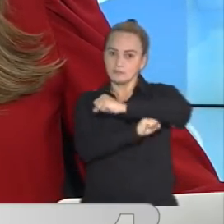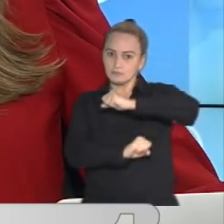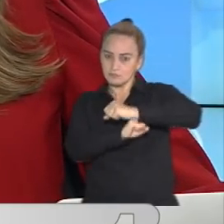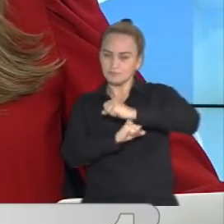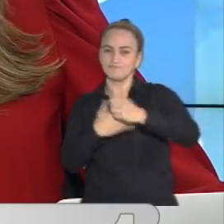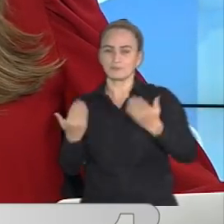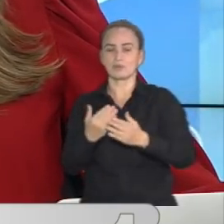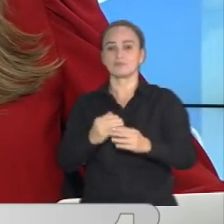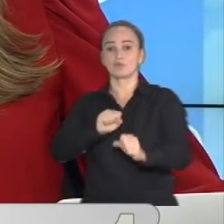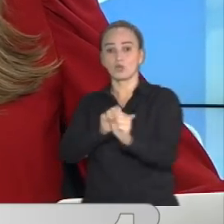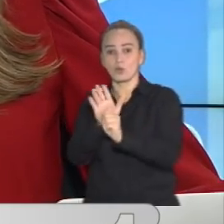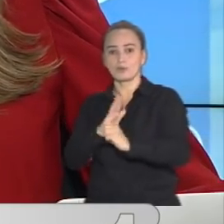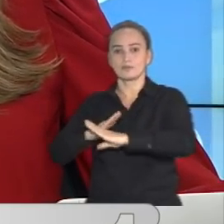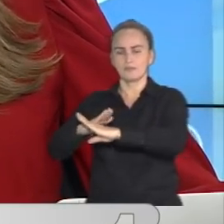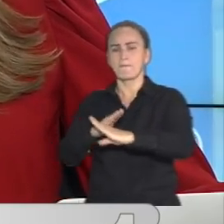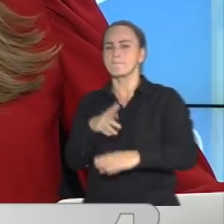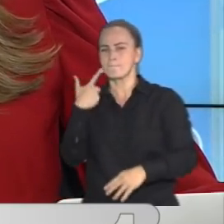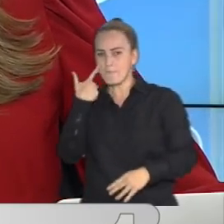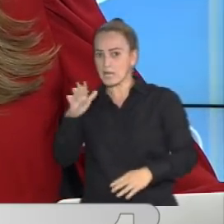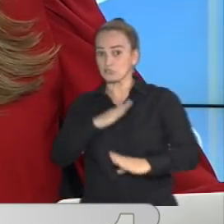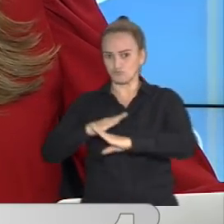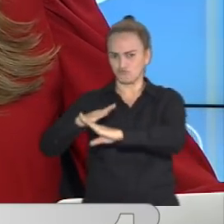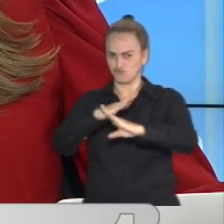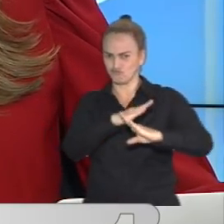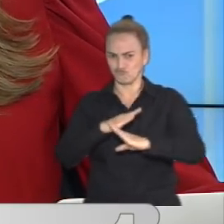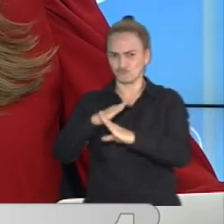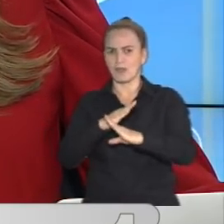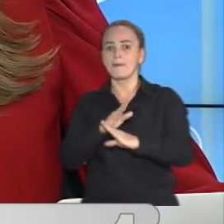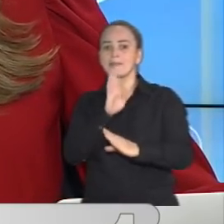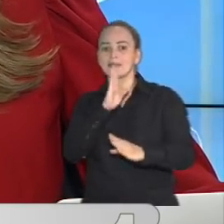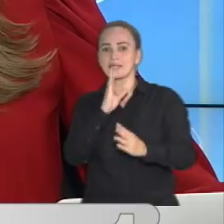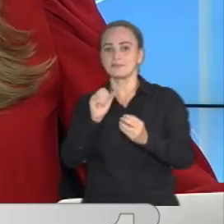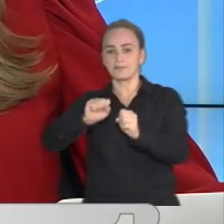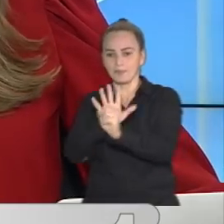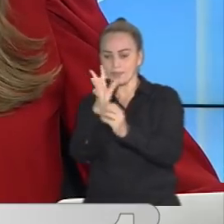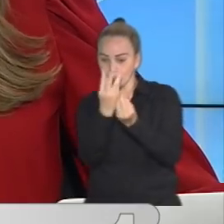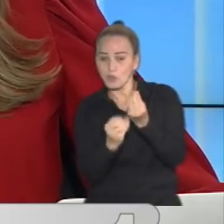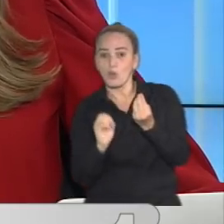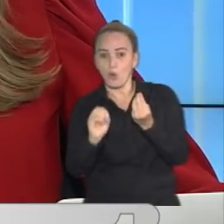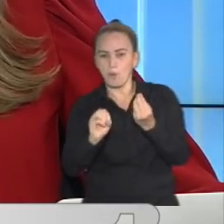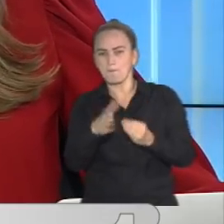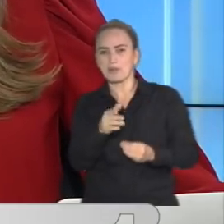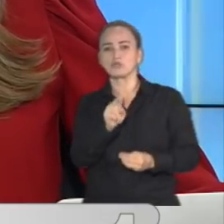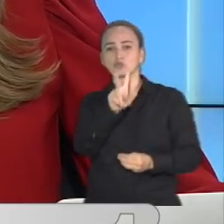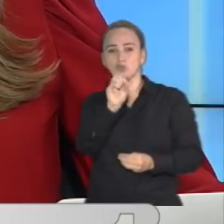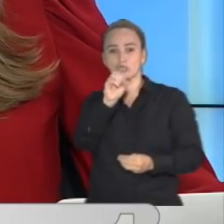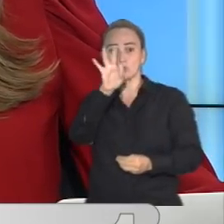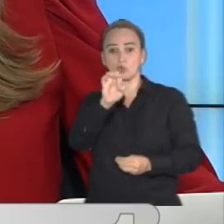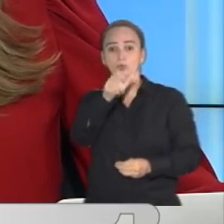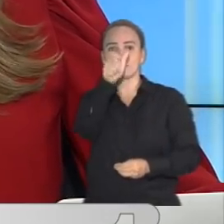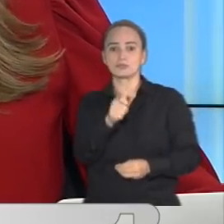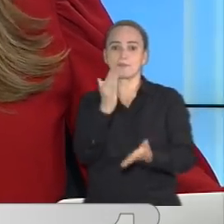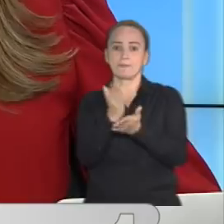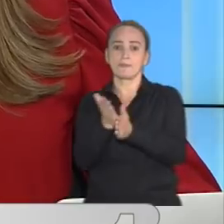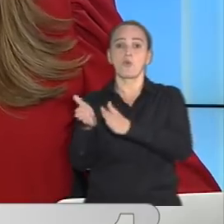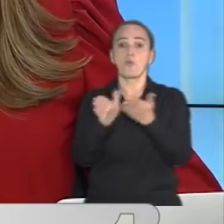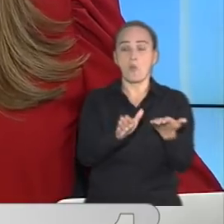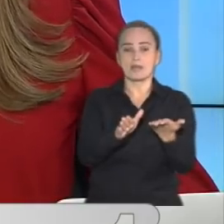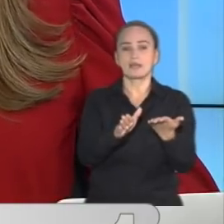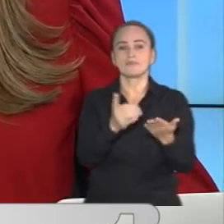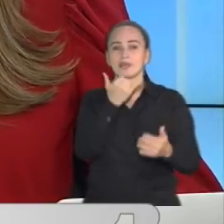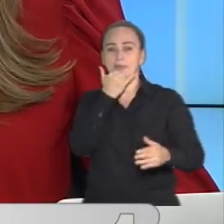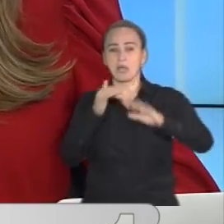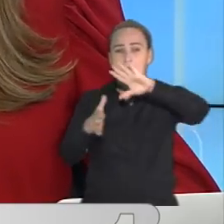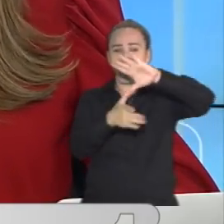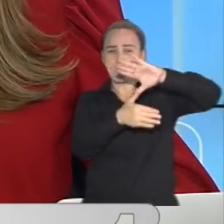contra la vacuna del COVID-19 parece ser protectora para la variante Omicron y al menos 208 personas muertas deja el paso del